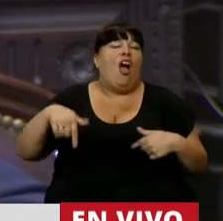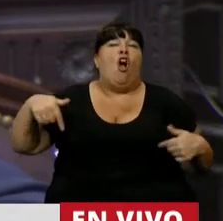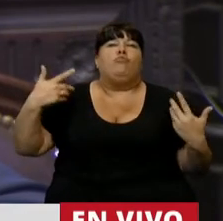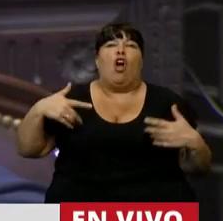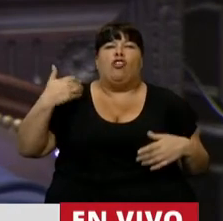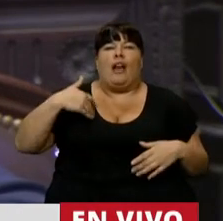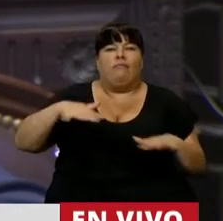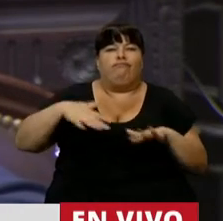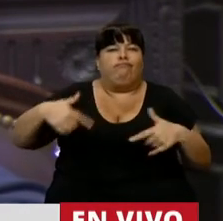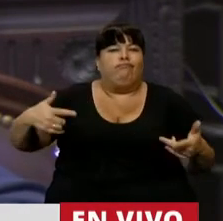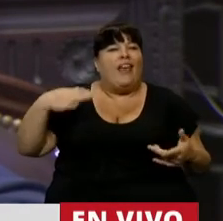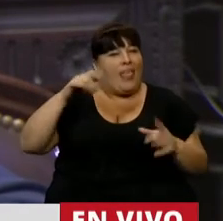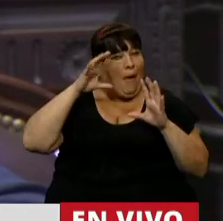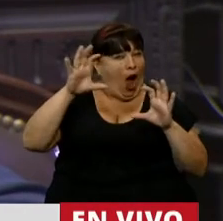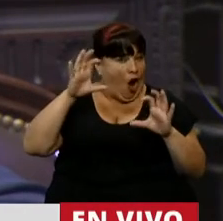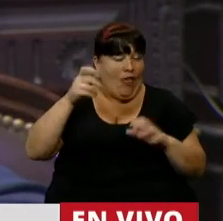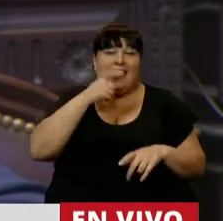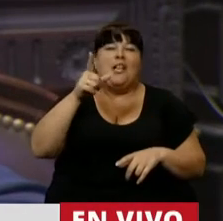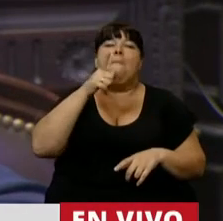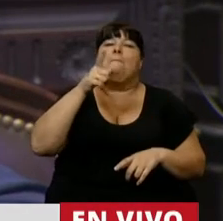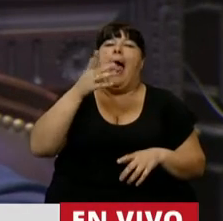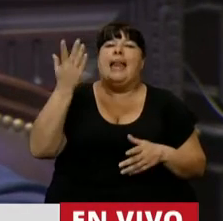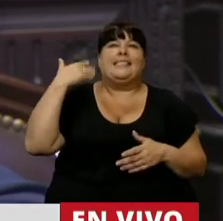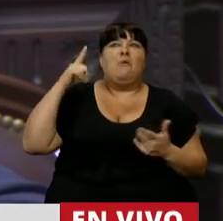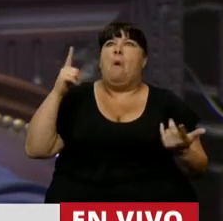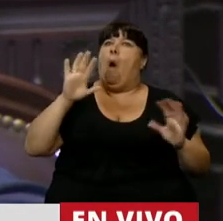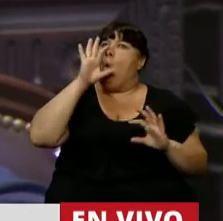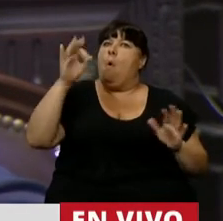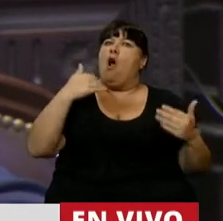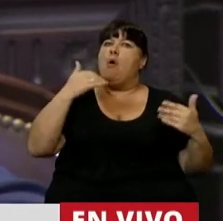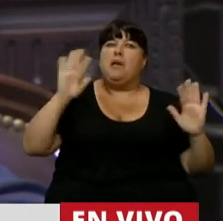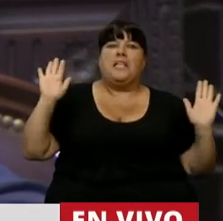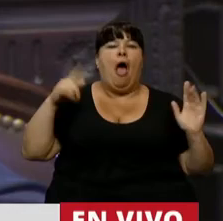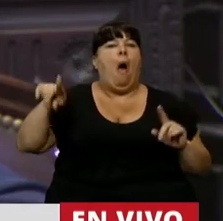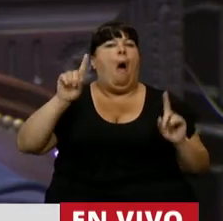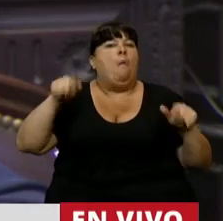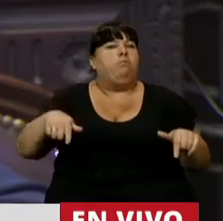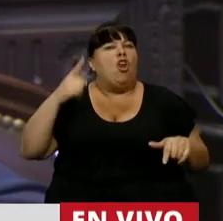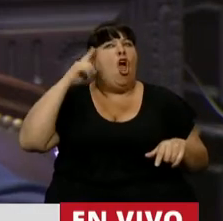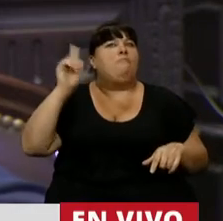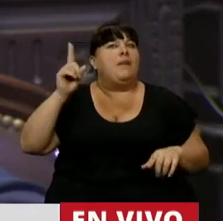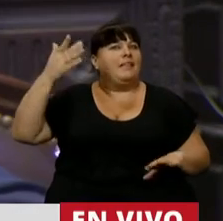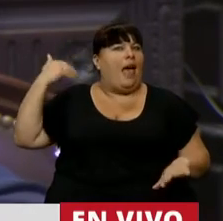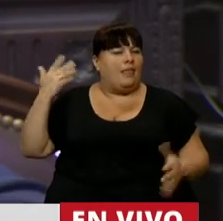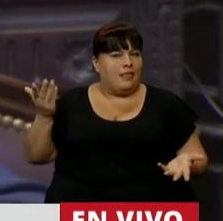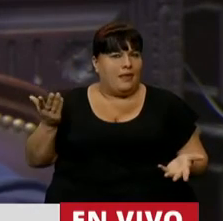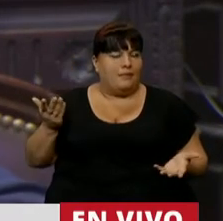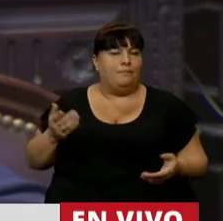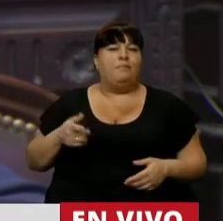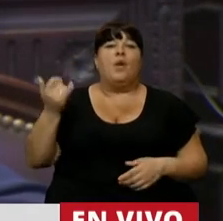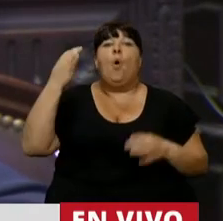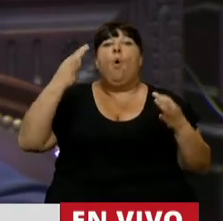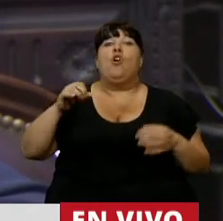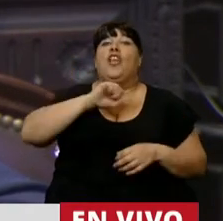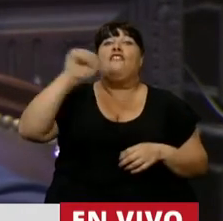en la Argentina que tenemos que recordarlas porque si no parece que nunca hubieran sucedido o nadie las hubiera previsto. Como se había